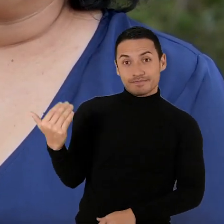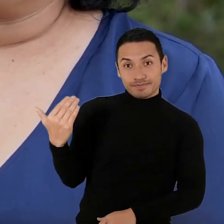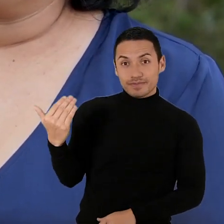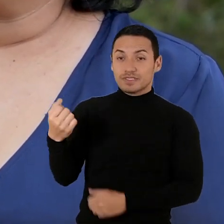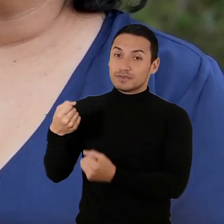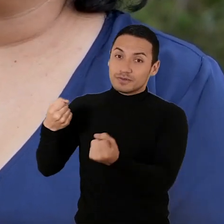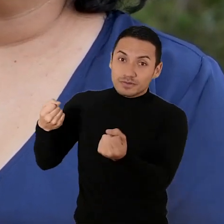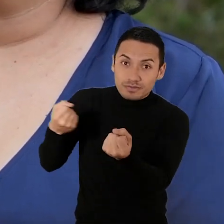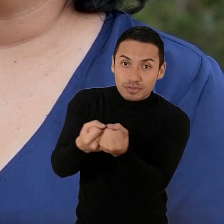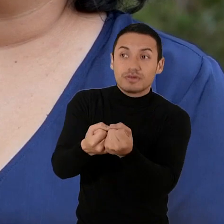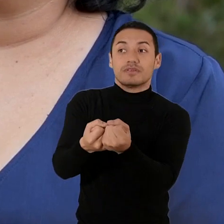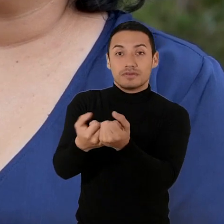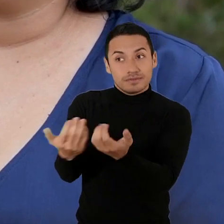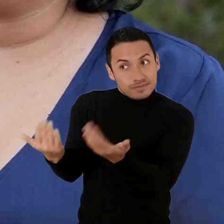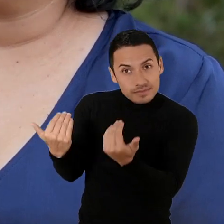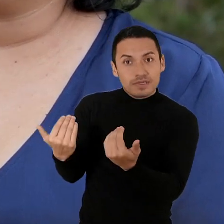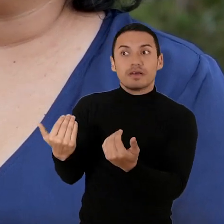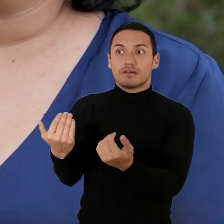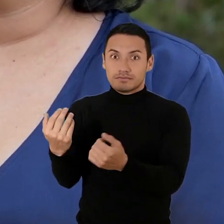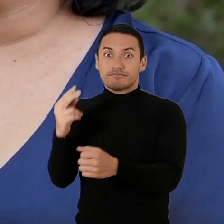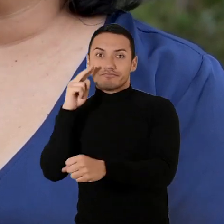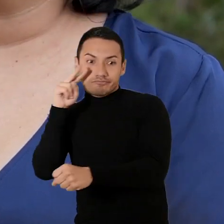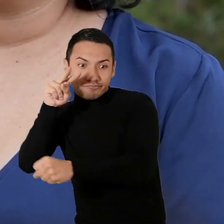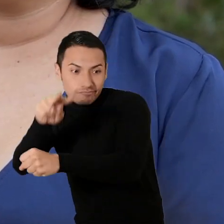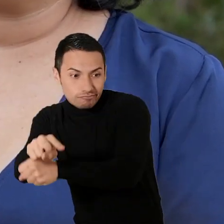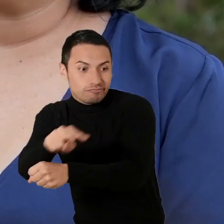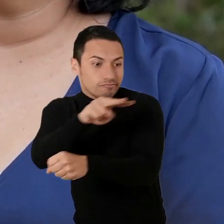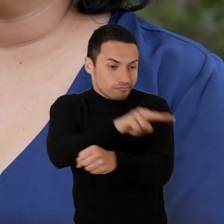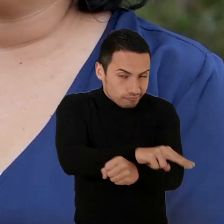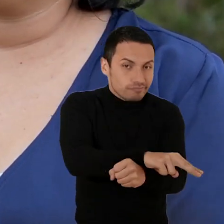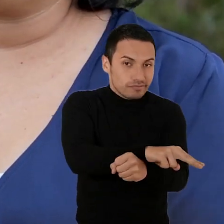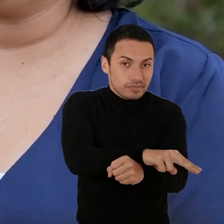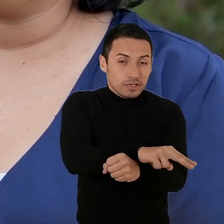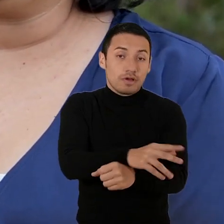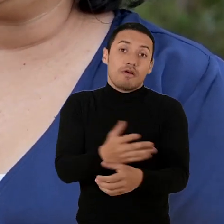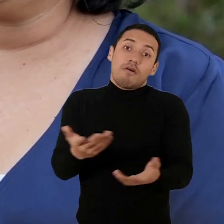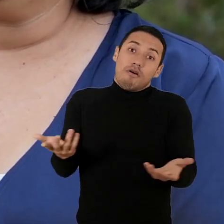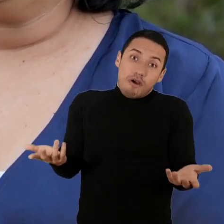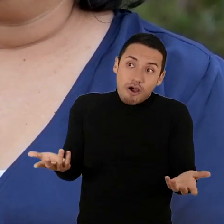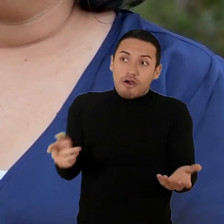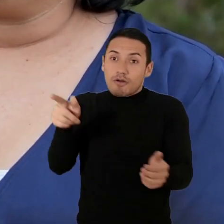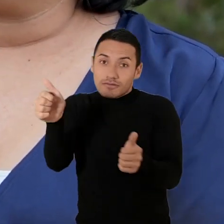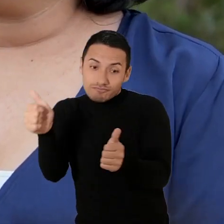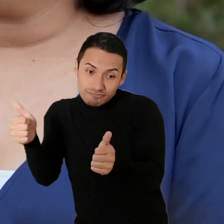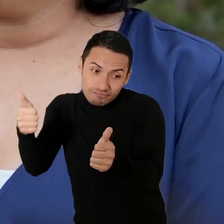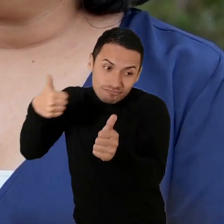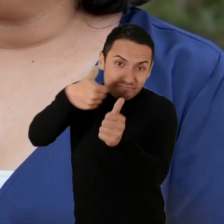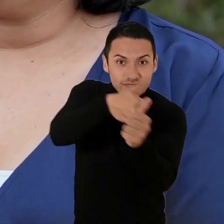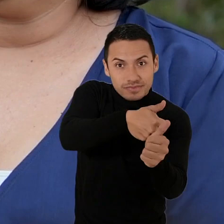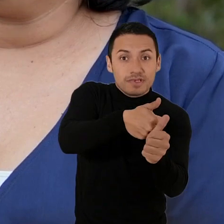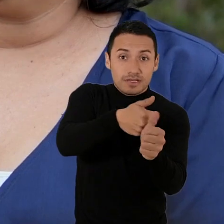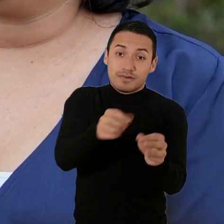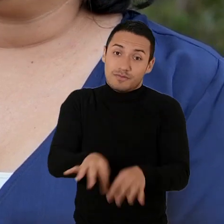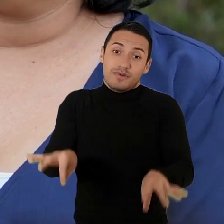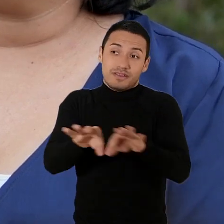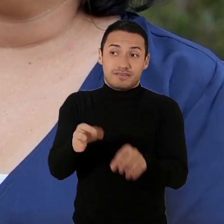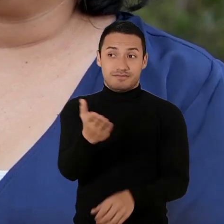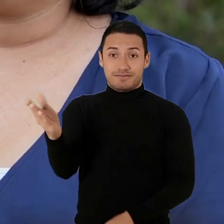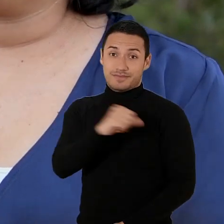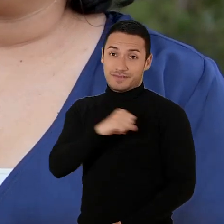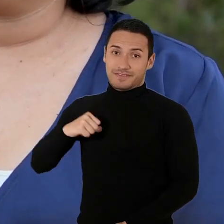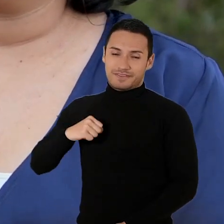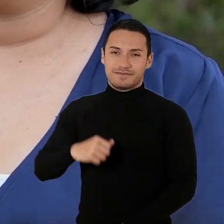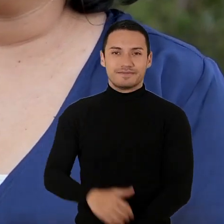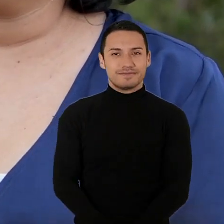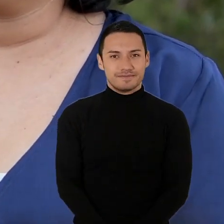influya como un soporte incluso a veces como una veeduría o incluso como un acompañamiento